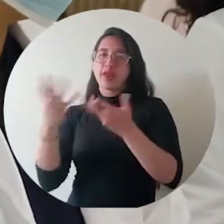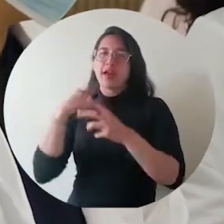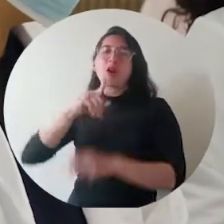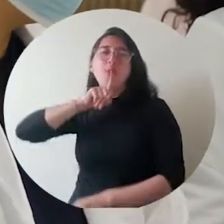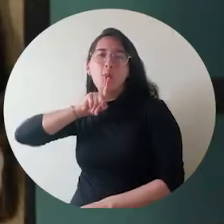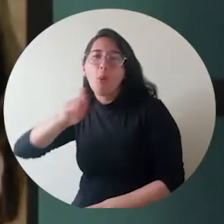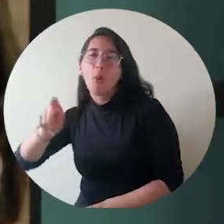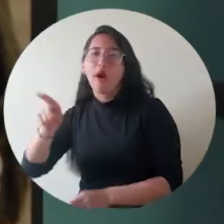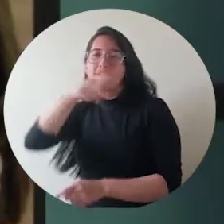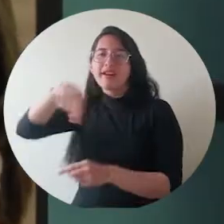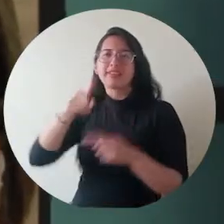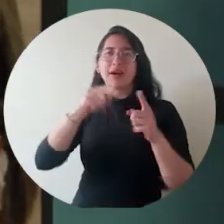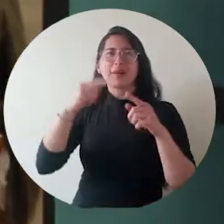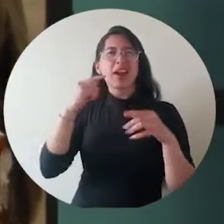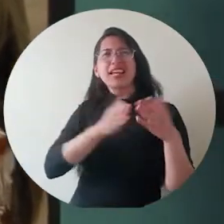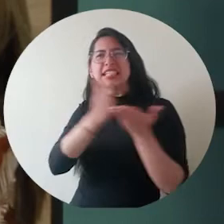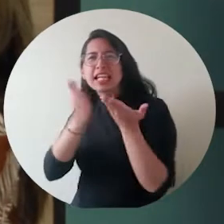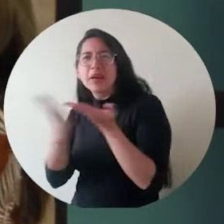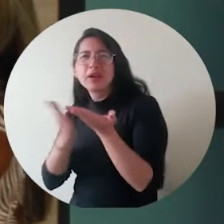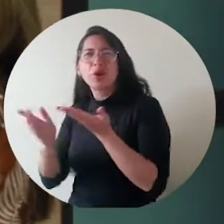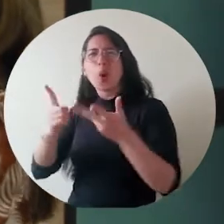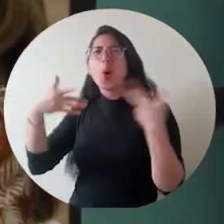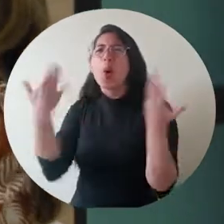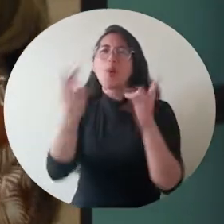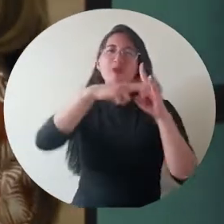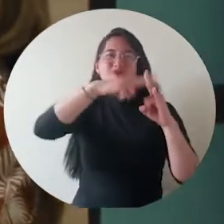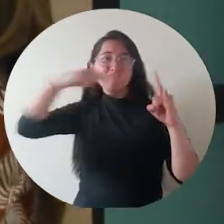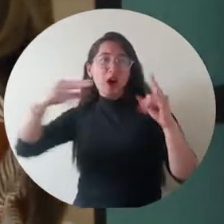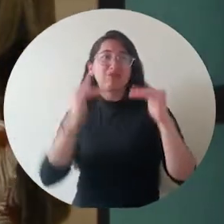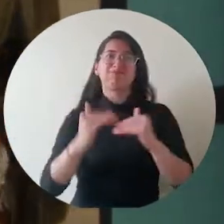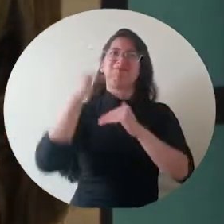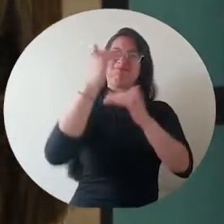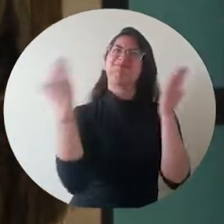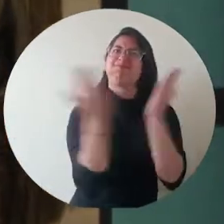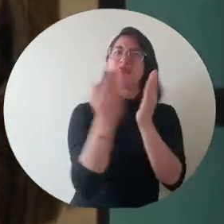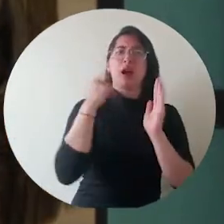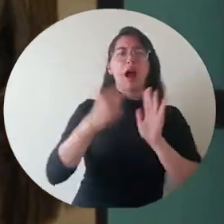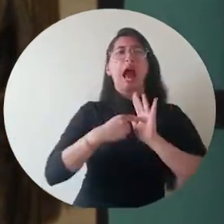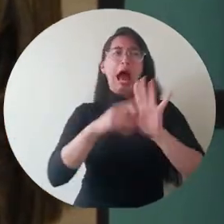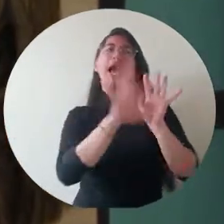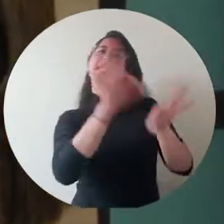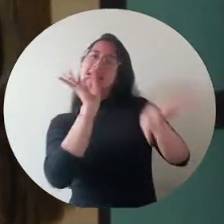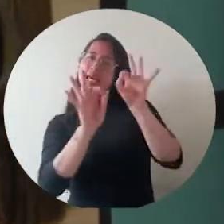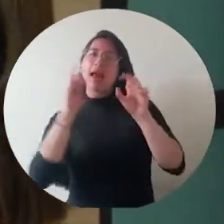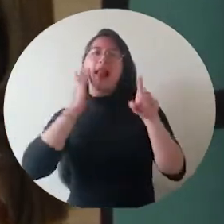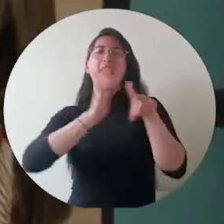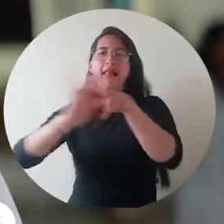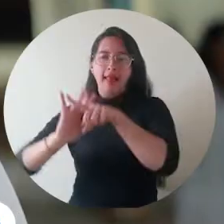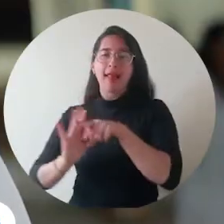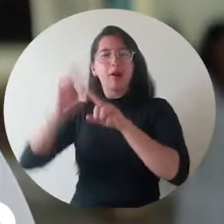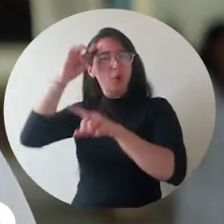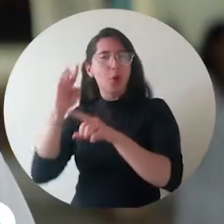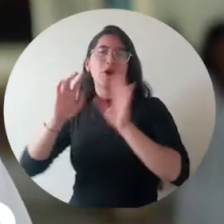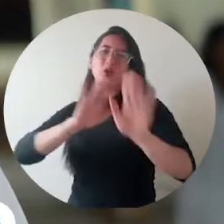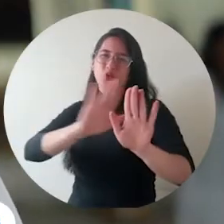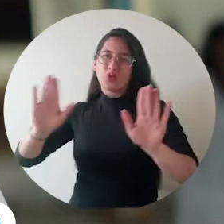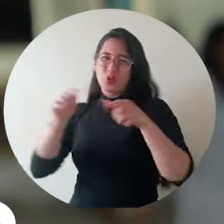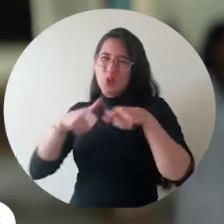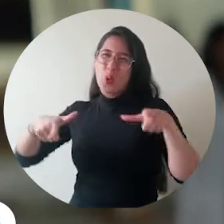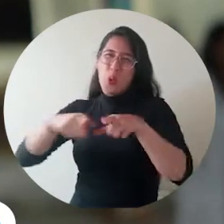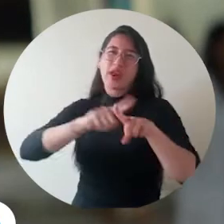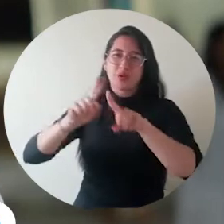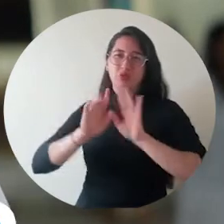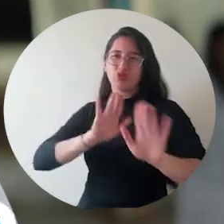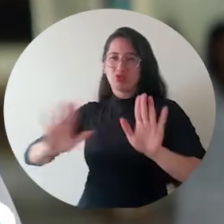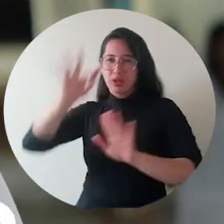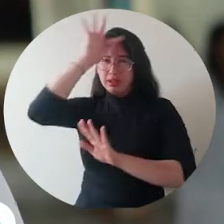Tras los convenios de docencia-servicio logrados por la Alma Mater, gracias a la acreditación en alta calidad del programa. Y que básicamente somos